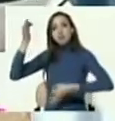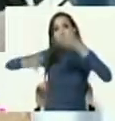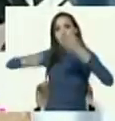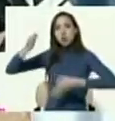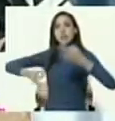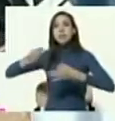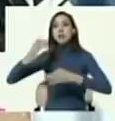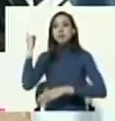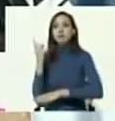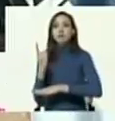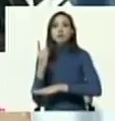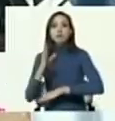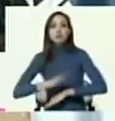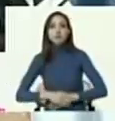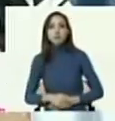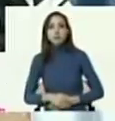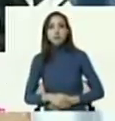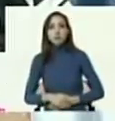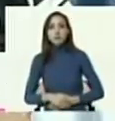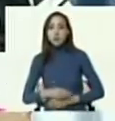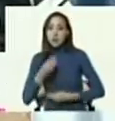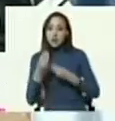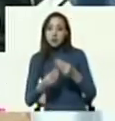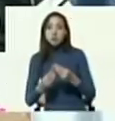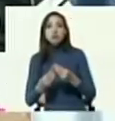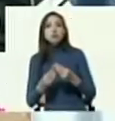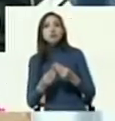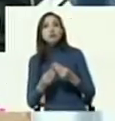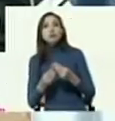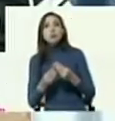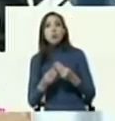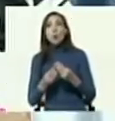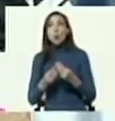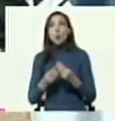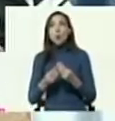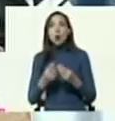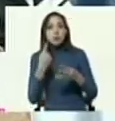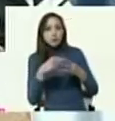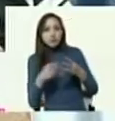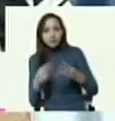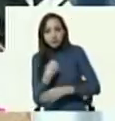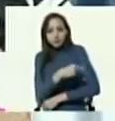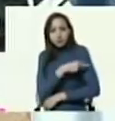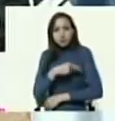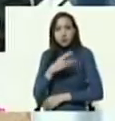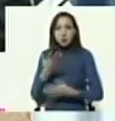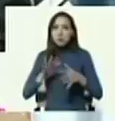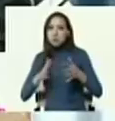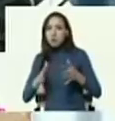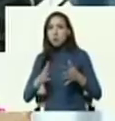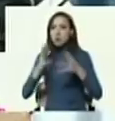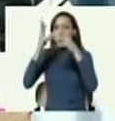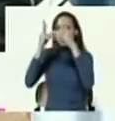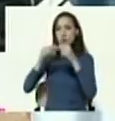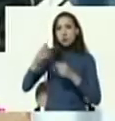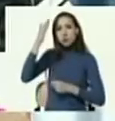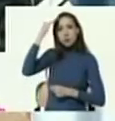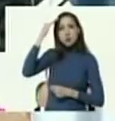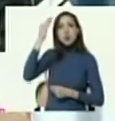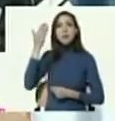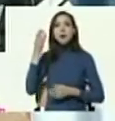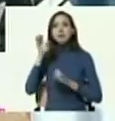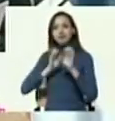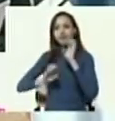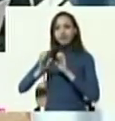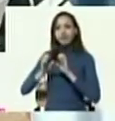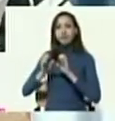Se han contabilizado la siguiente cantidad para que tengan ustedes una evaluación de estos temas.